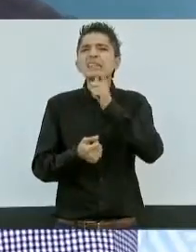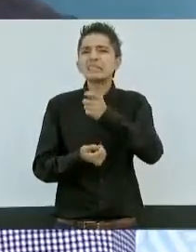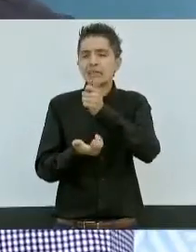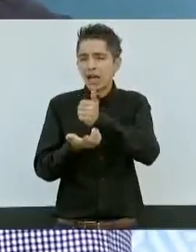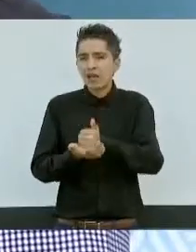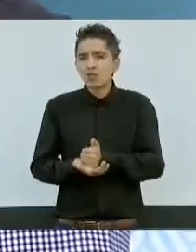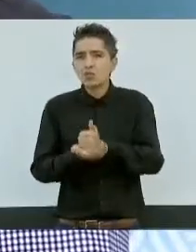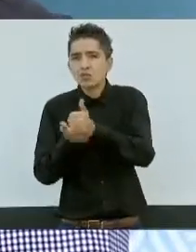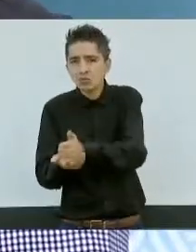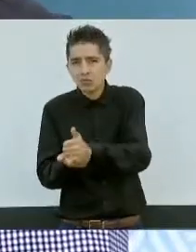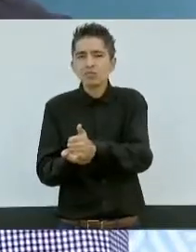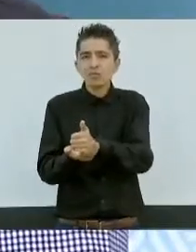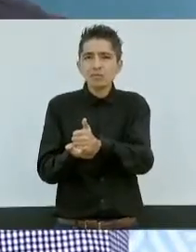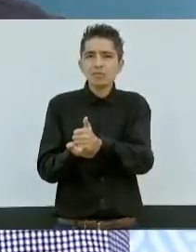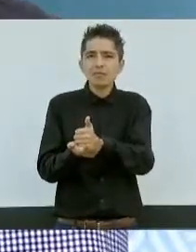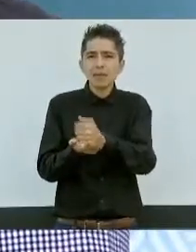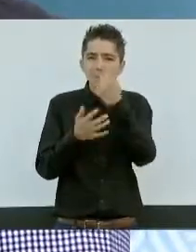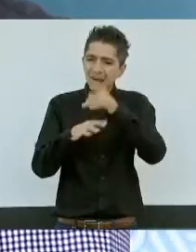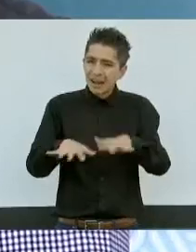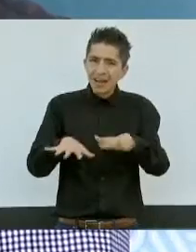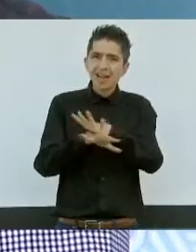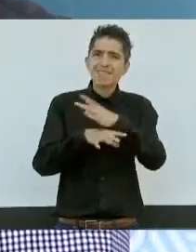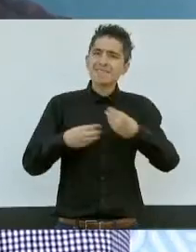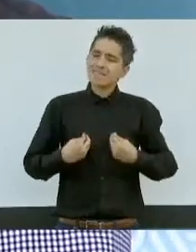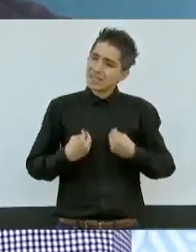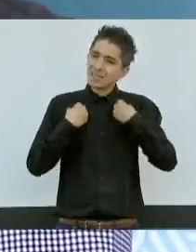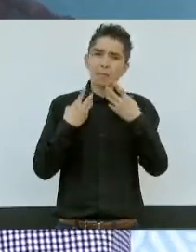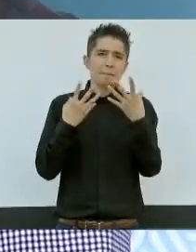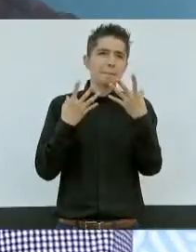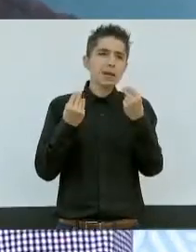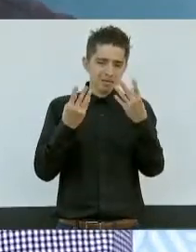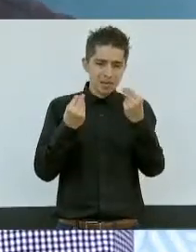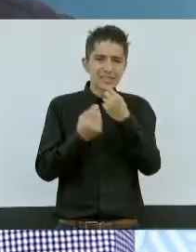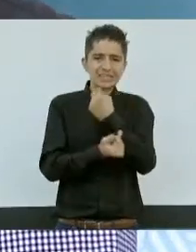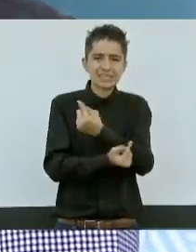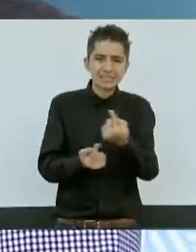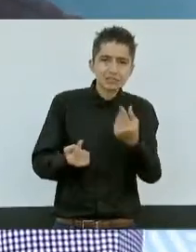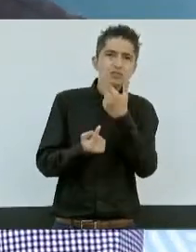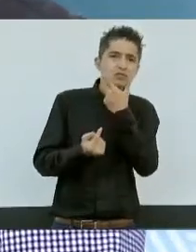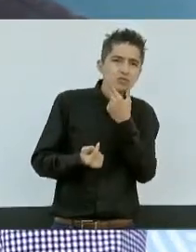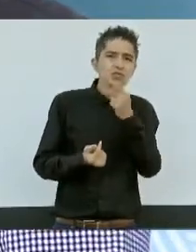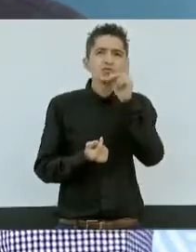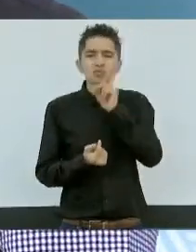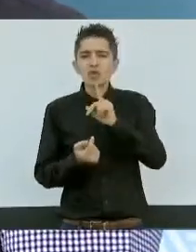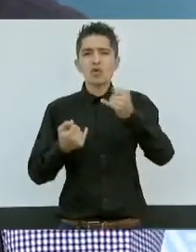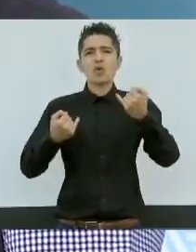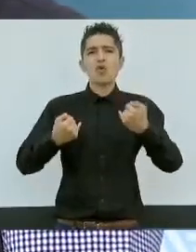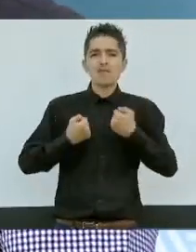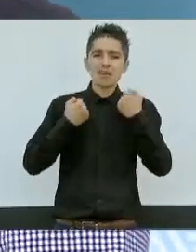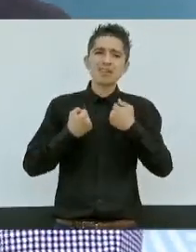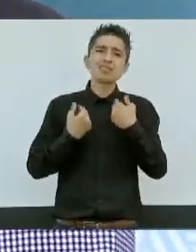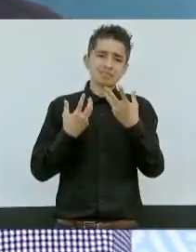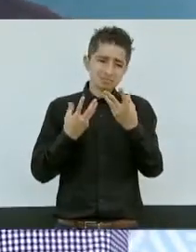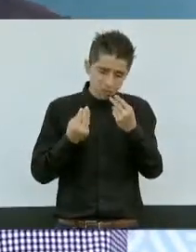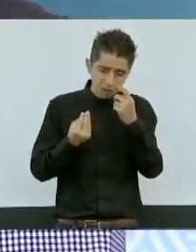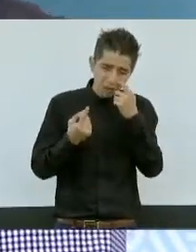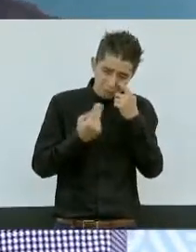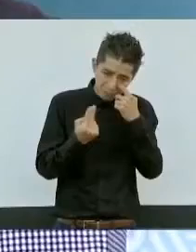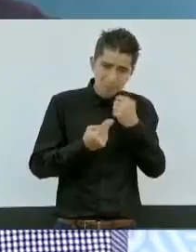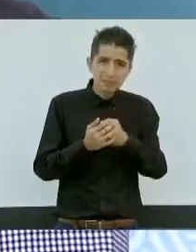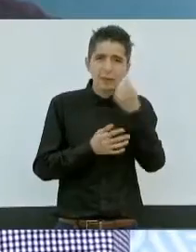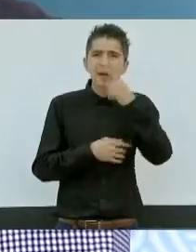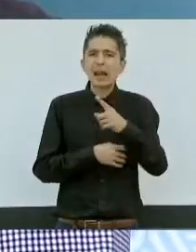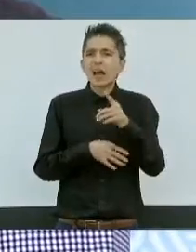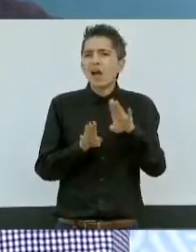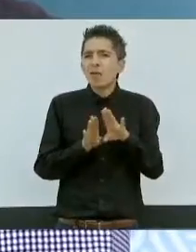a cambiar su vida a miles y miles de niñas, niños y jóvenes a través de